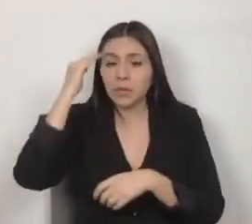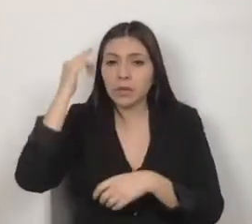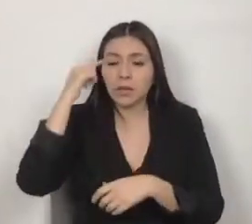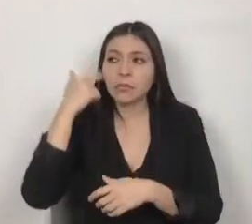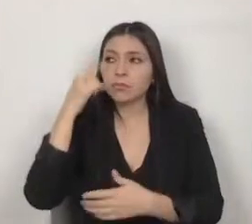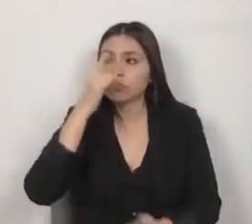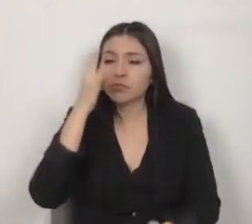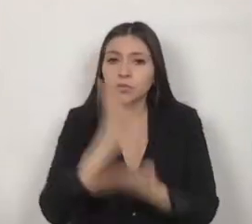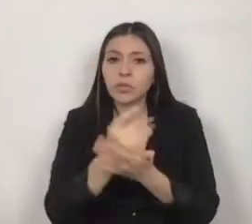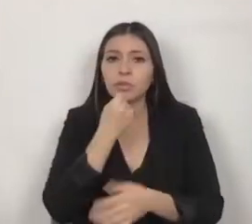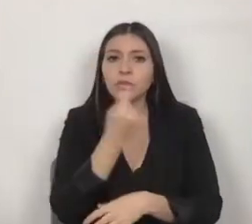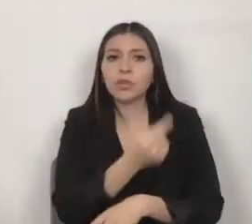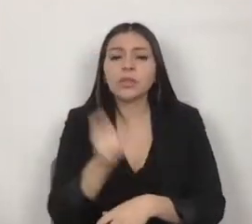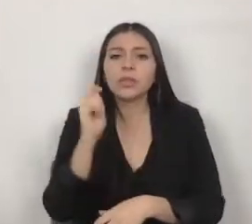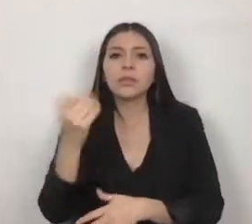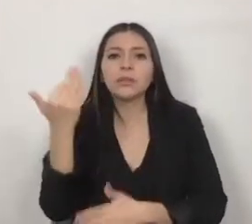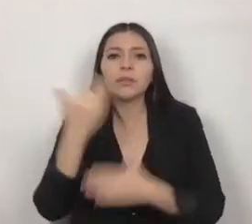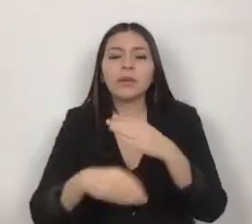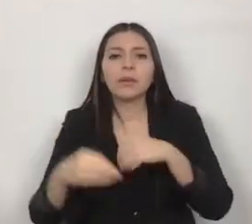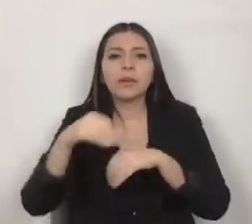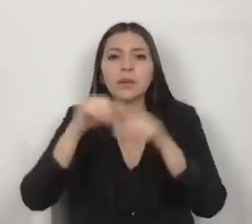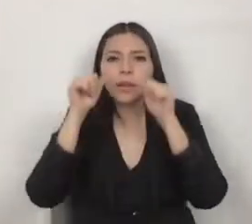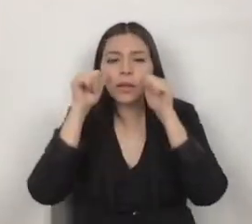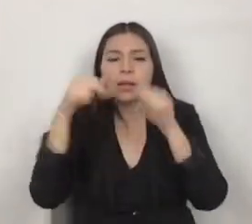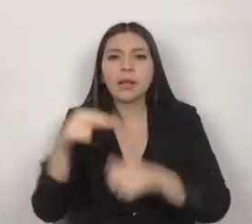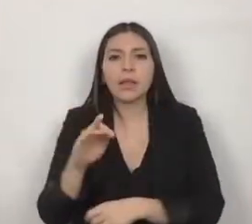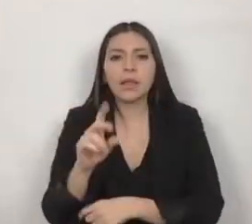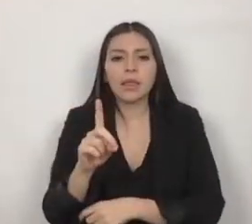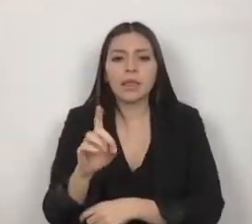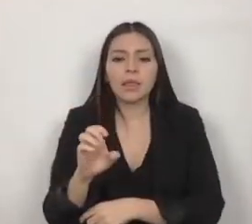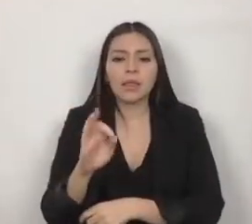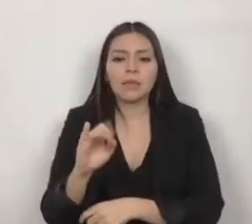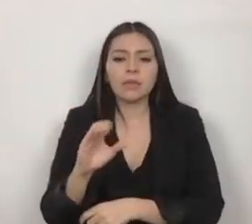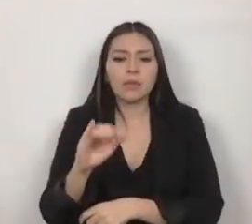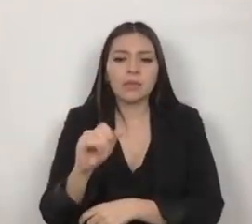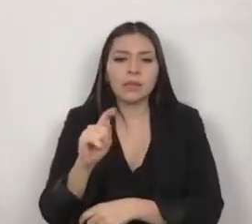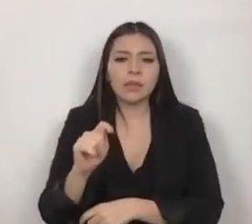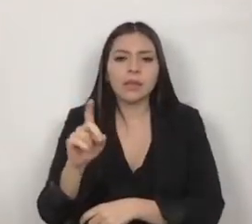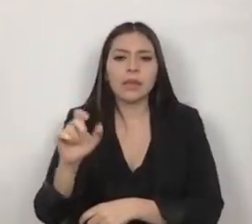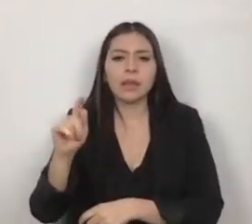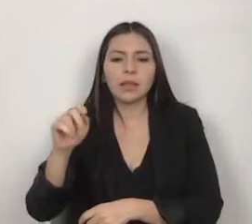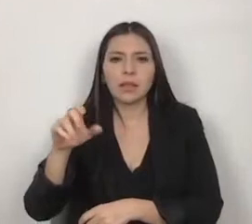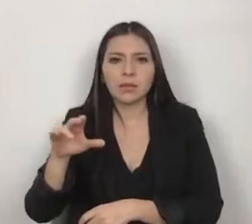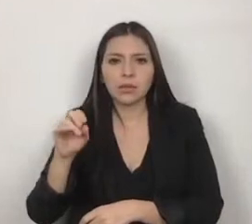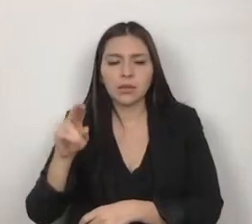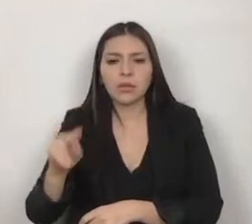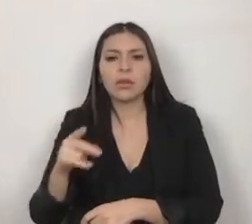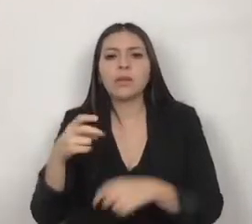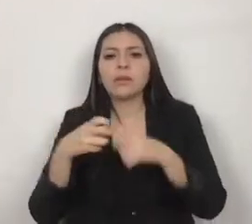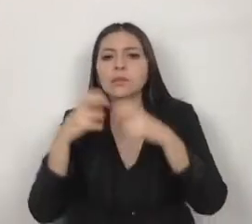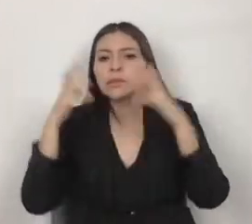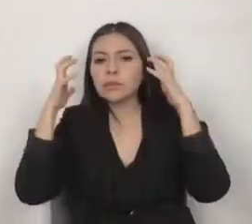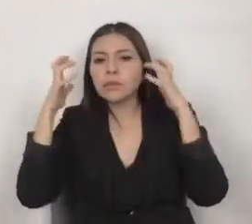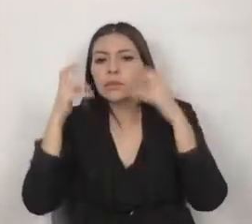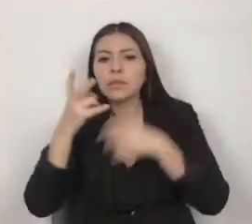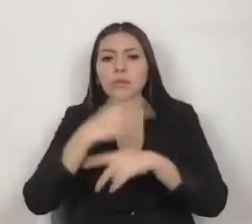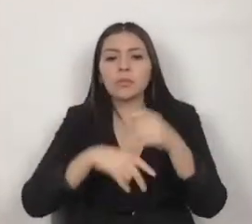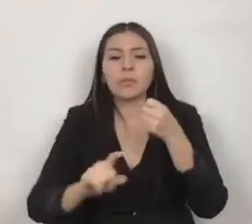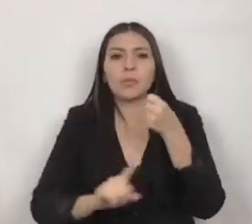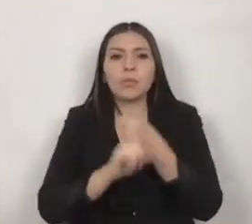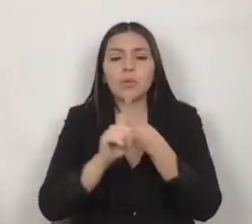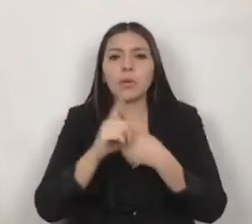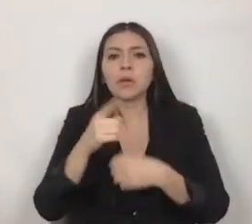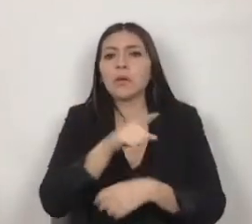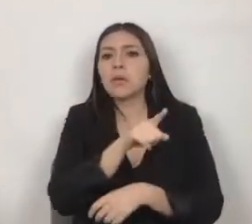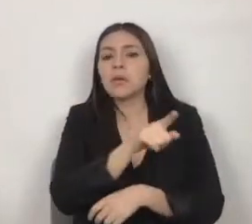trastorno de déficit de atención e imperatividad, la ansiedad y los trastornos conductuales y ninguno